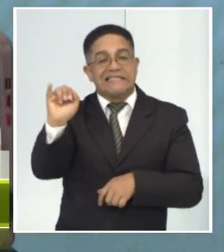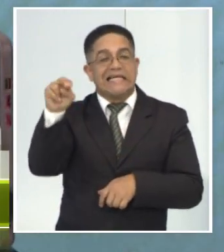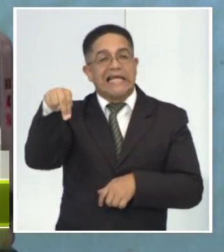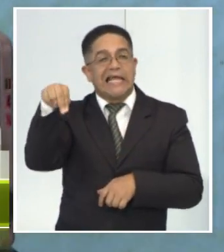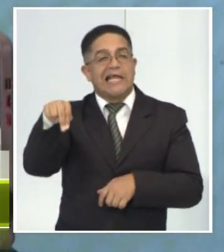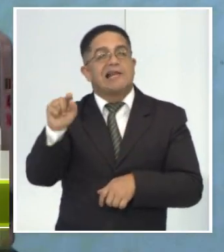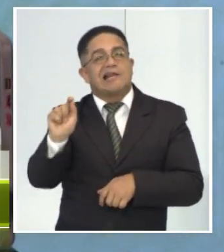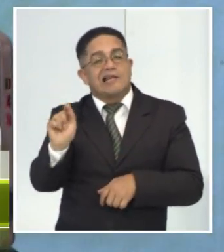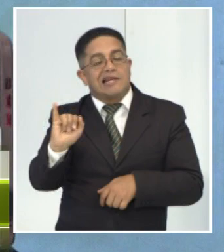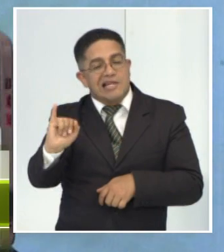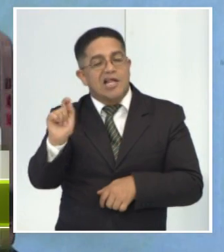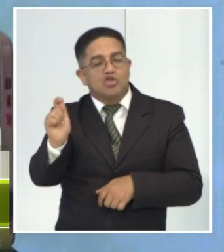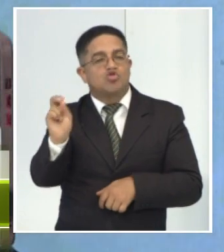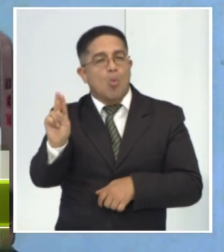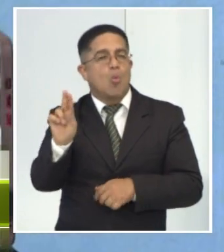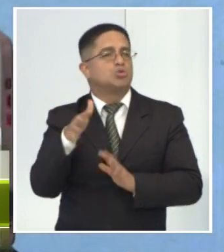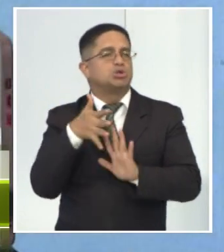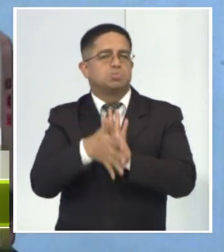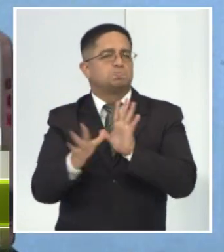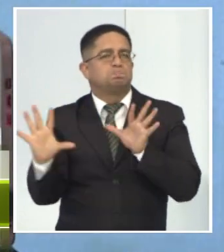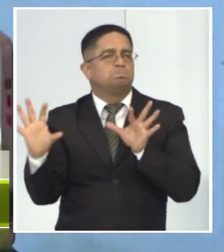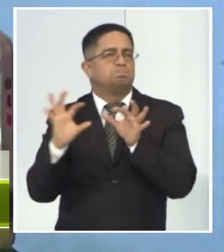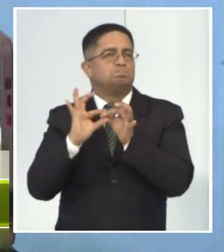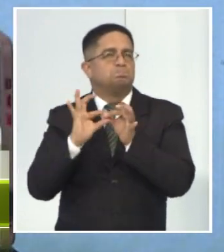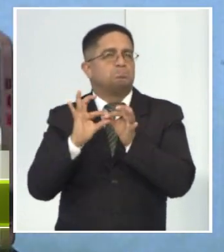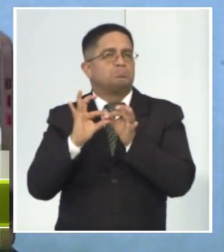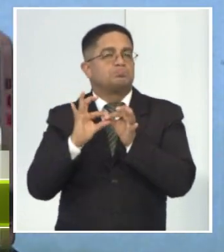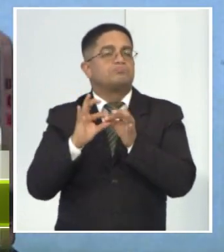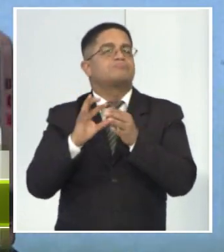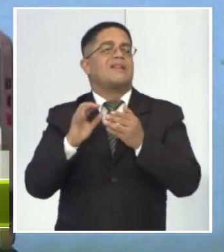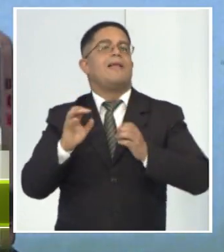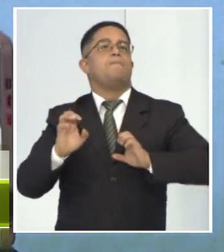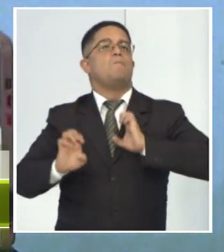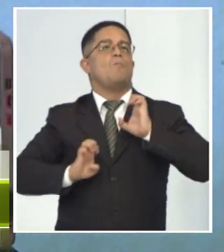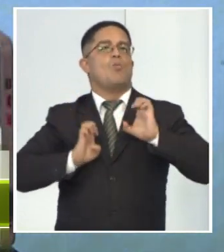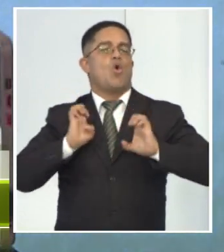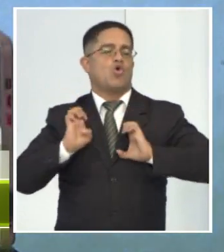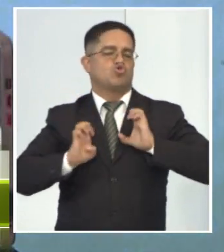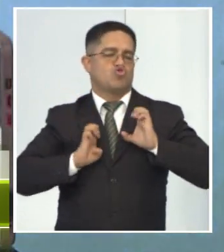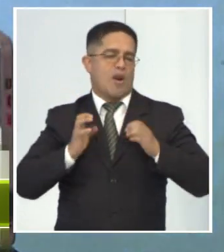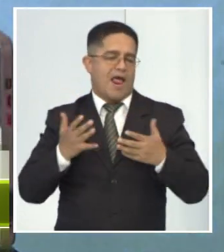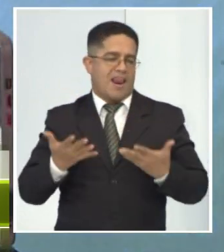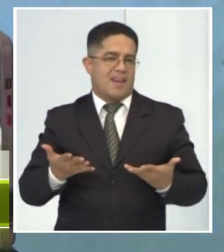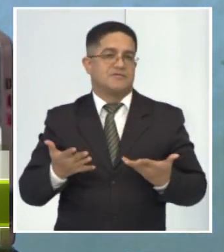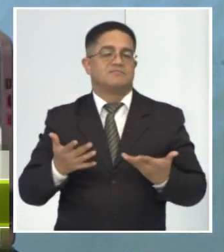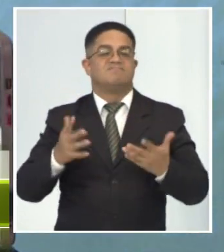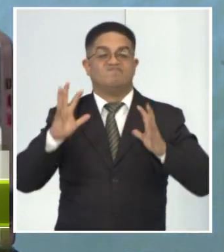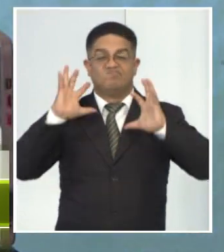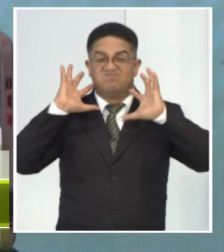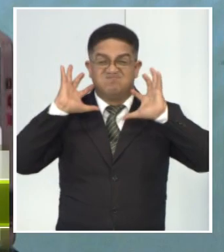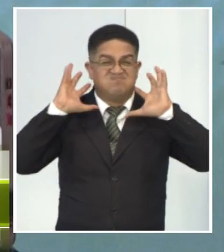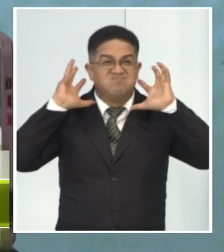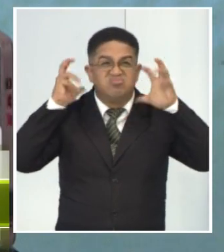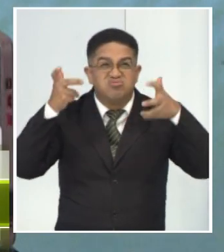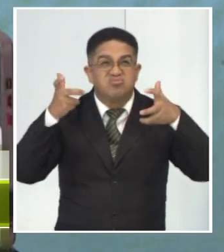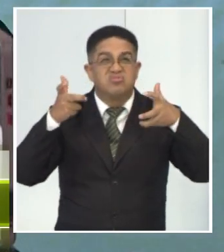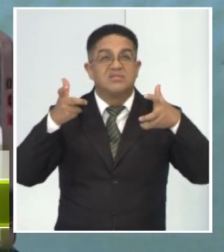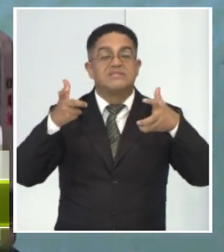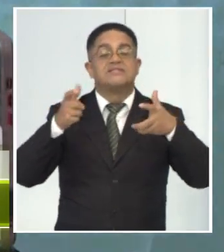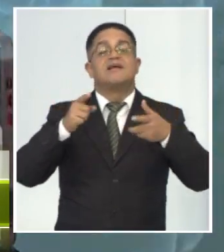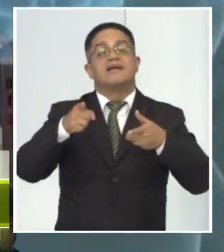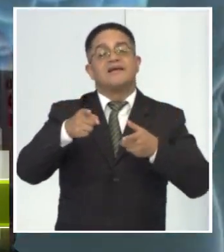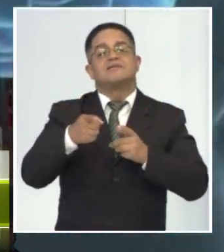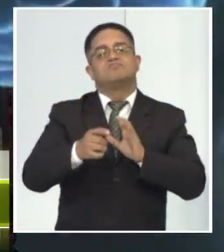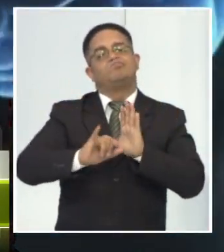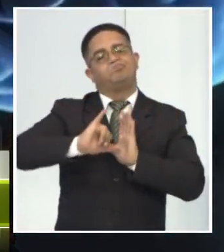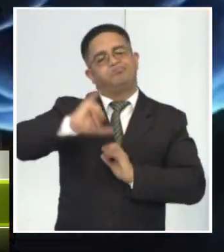muchísimo con la parte emocional. La parte emocional y el estrés desarrolla e incrementa